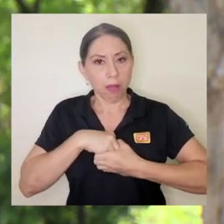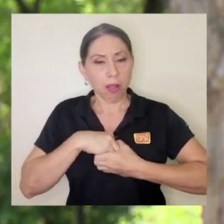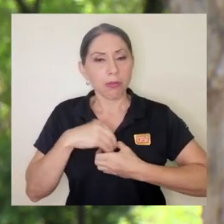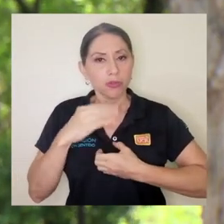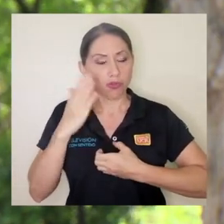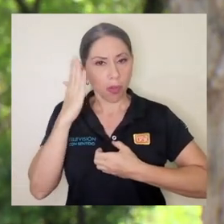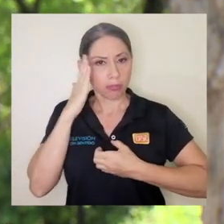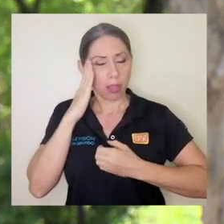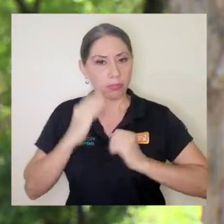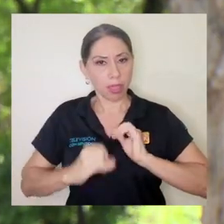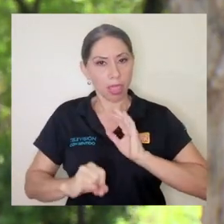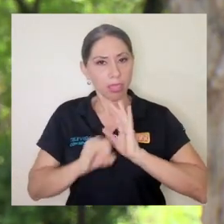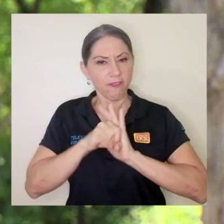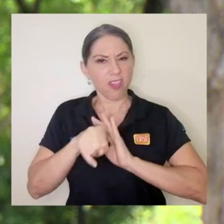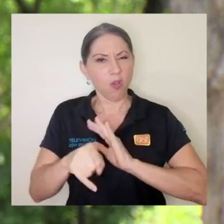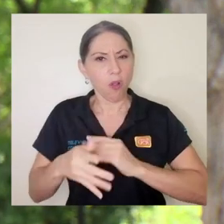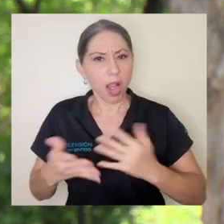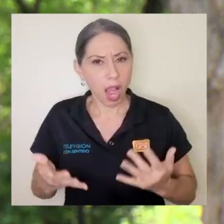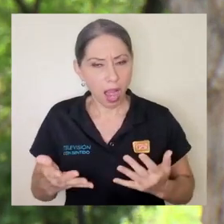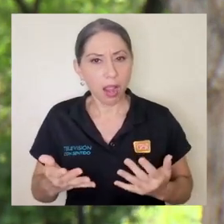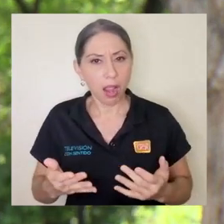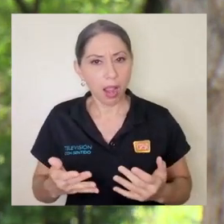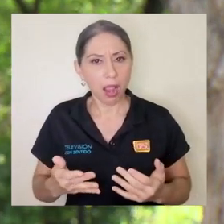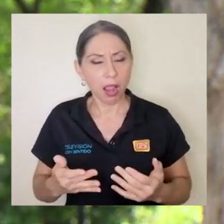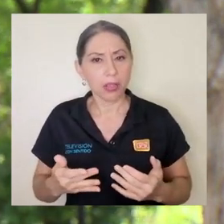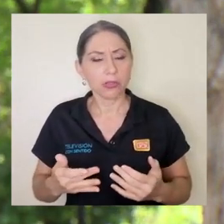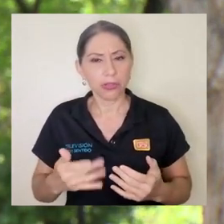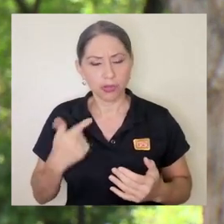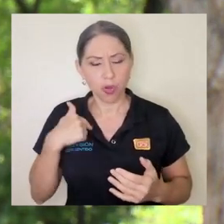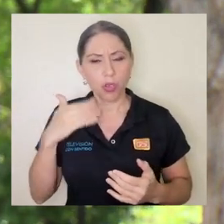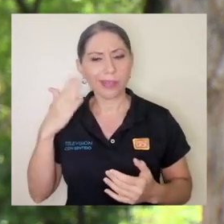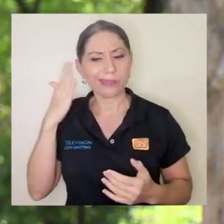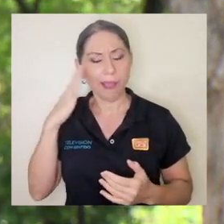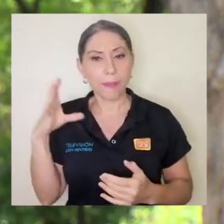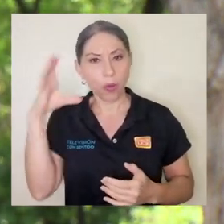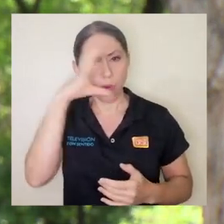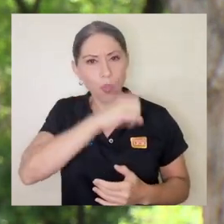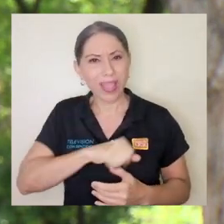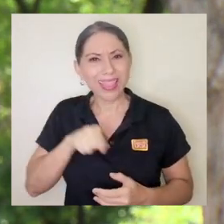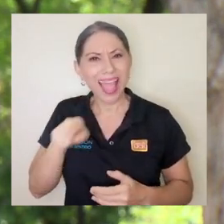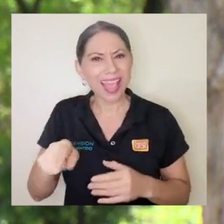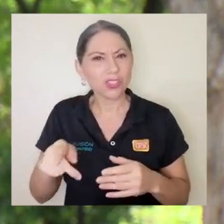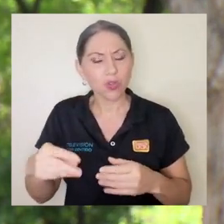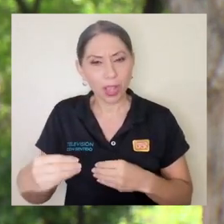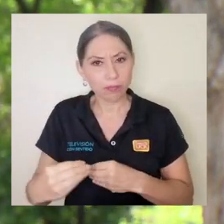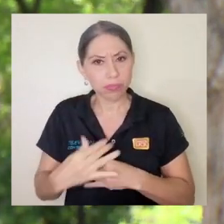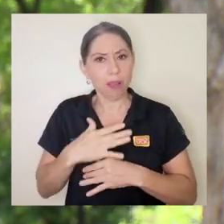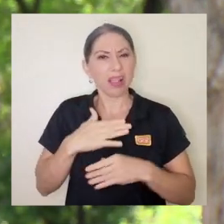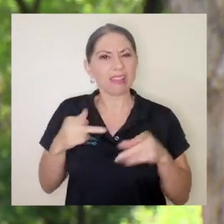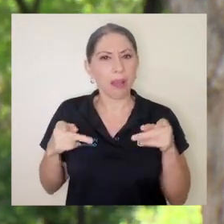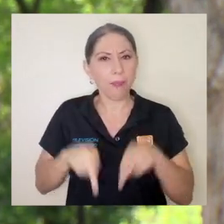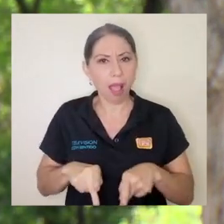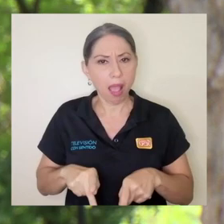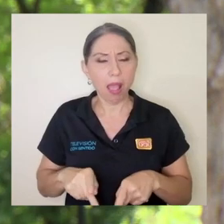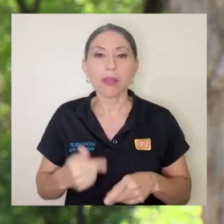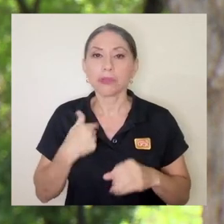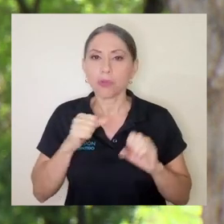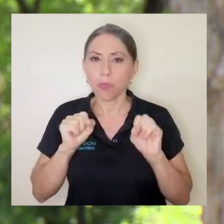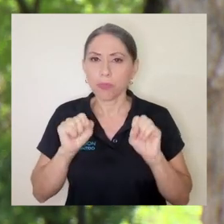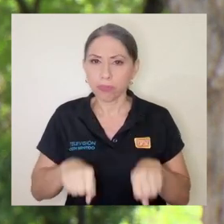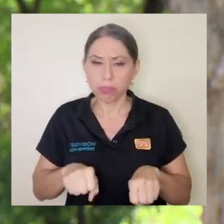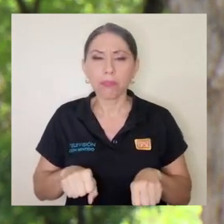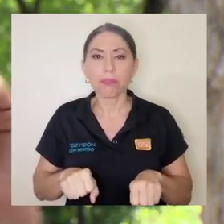apropiarme de la emoción a partir de que yo la identifico, identifico qué es lo que me la está generando